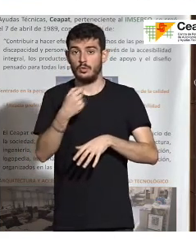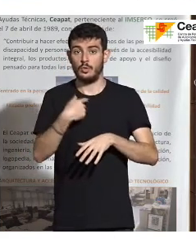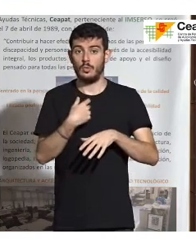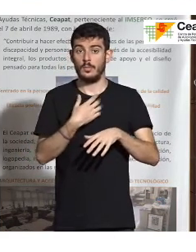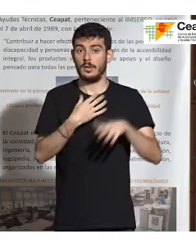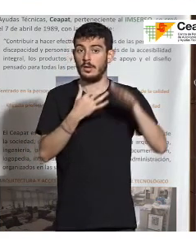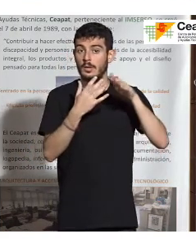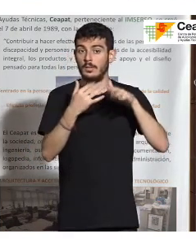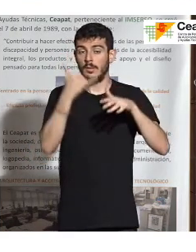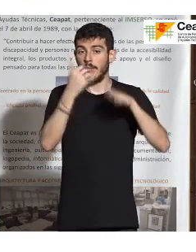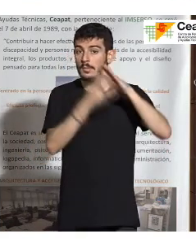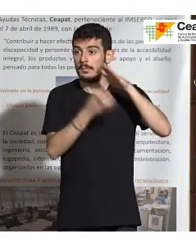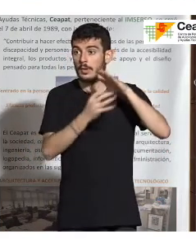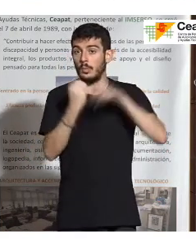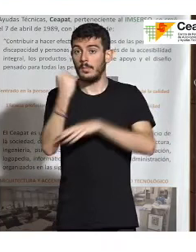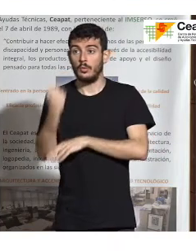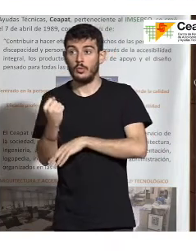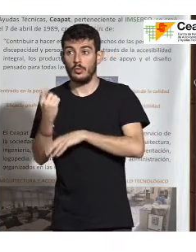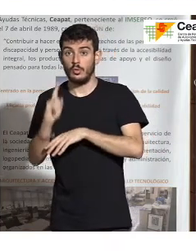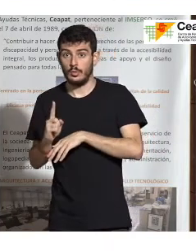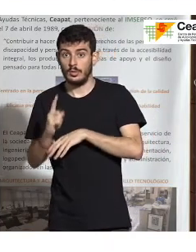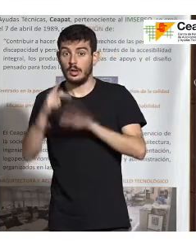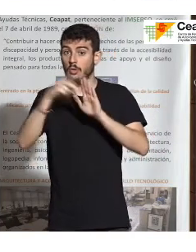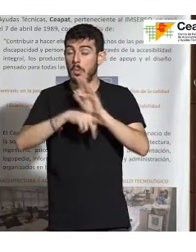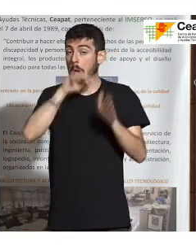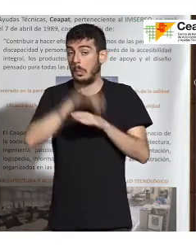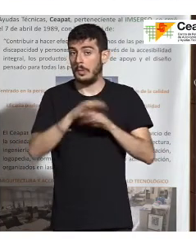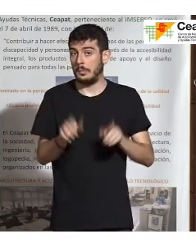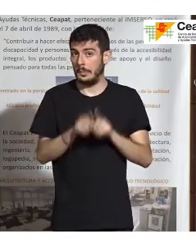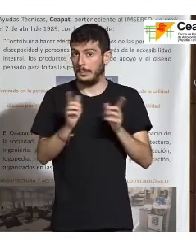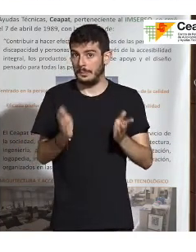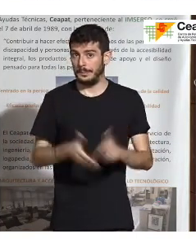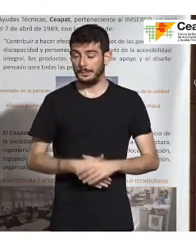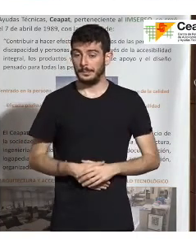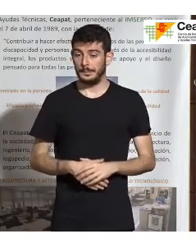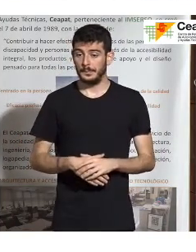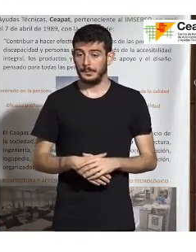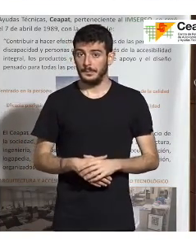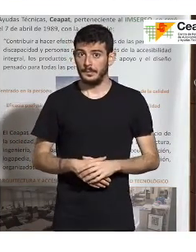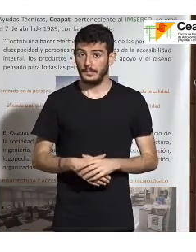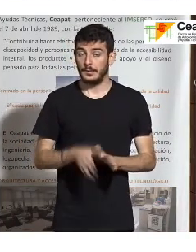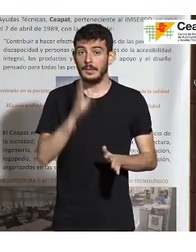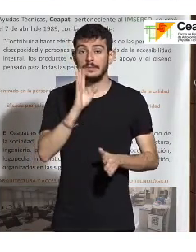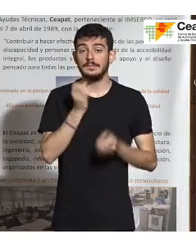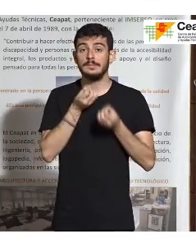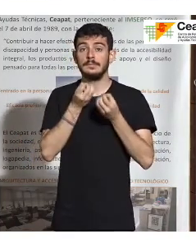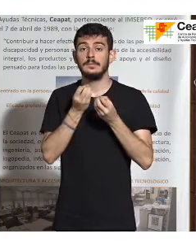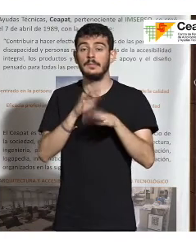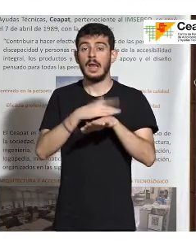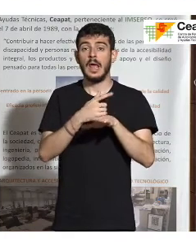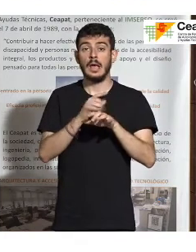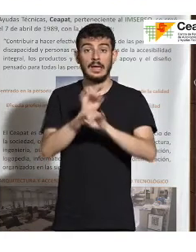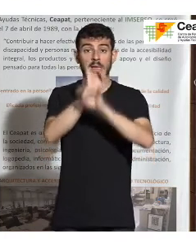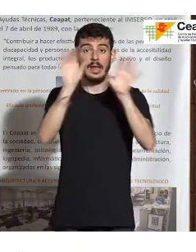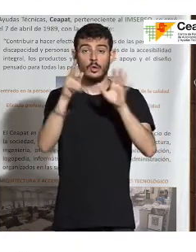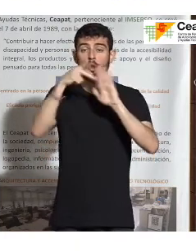centro principal las llamadas, pero el de respaldo no, y no incumplía respecto a la norma. Bueno, una cosa que, bueno, nos ha comentado, para quedar claro, hablamos de una norma de